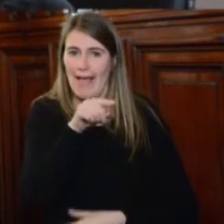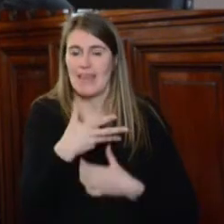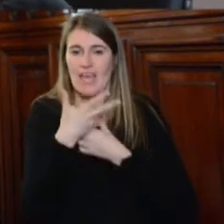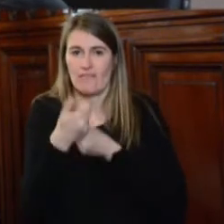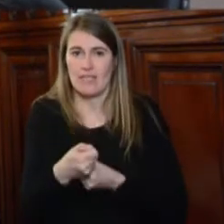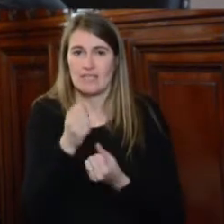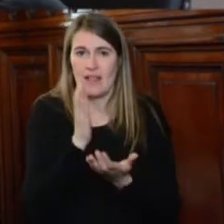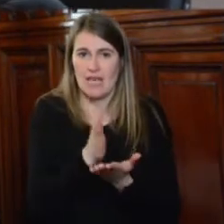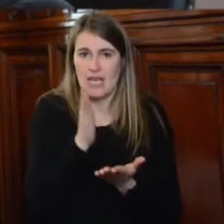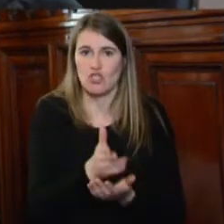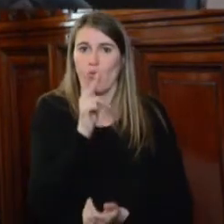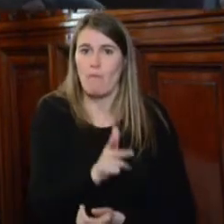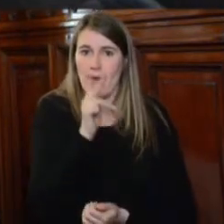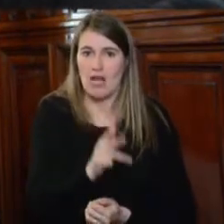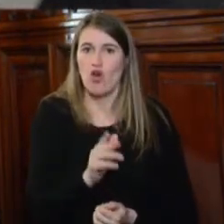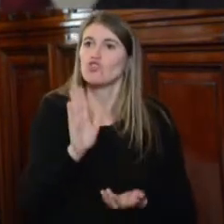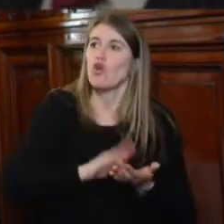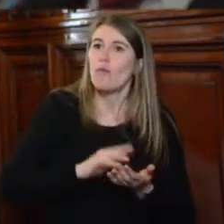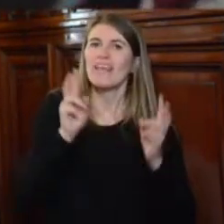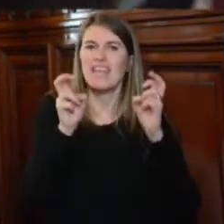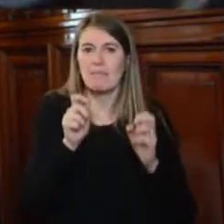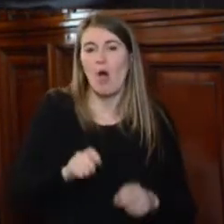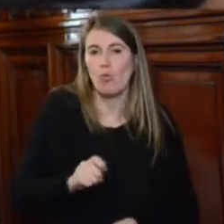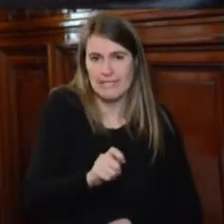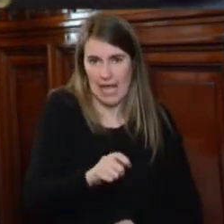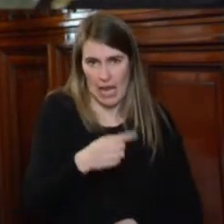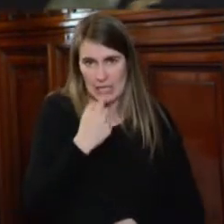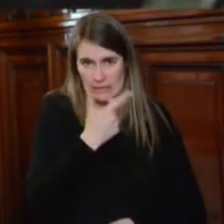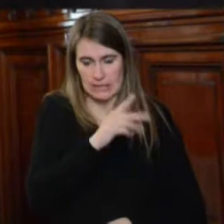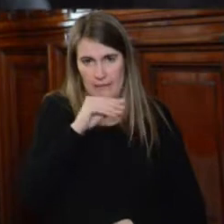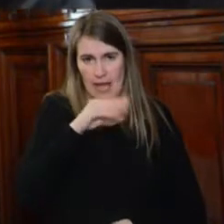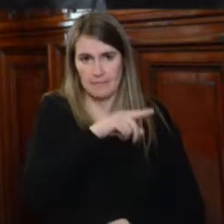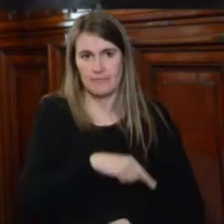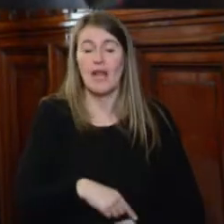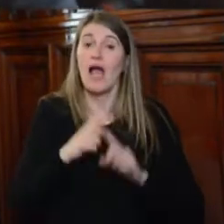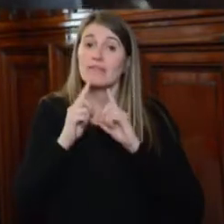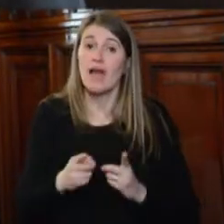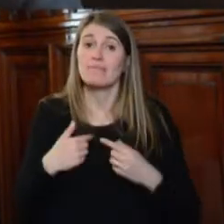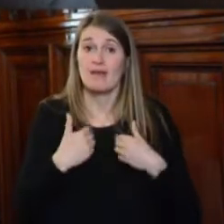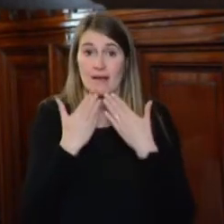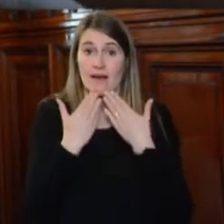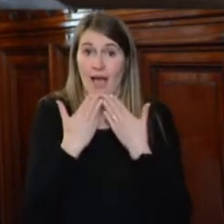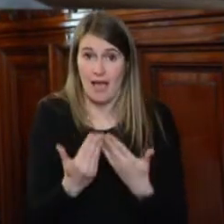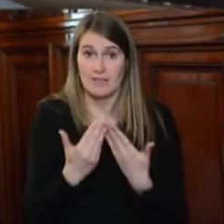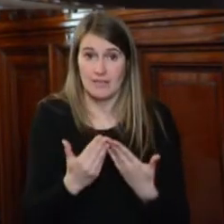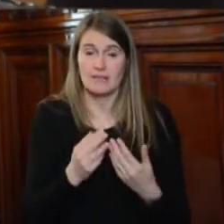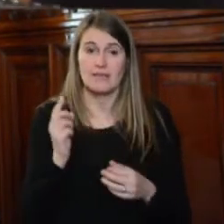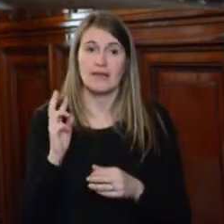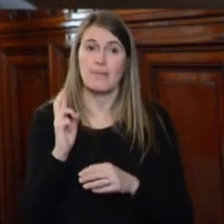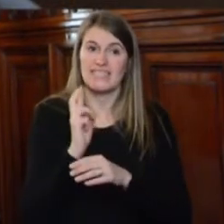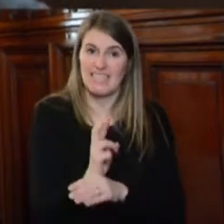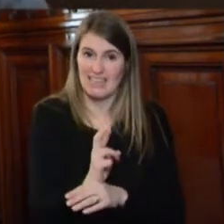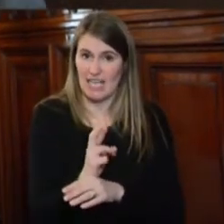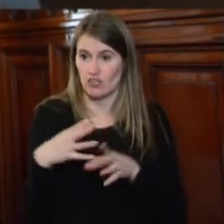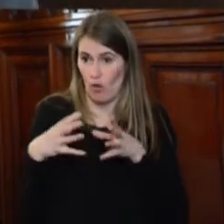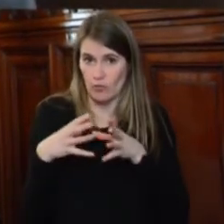humanos e independencia judicial. Gracias, presidente. También me uno al agradecimiento a las dignas representaciones de